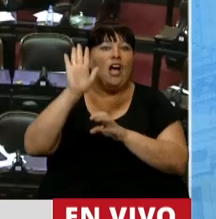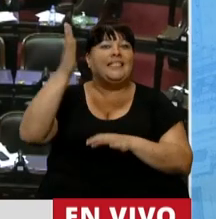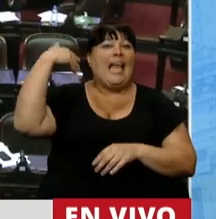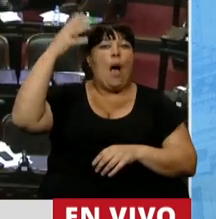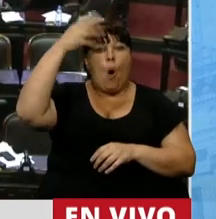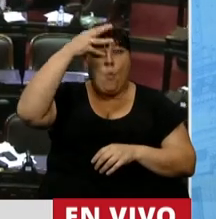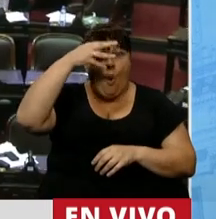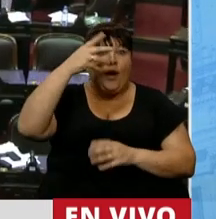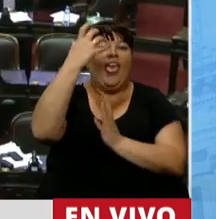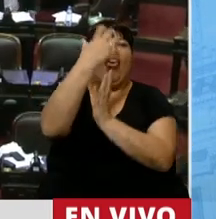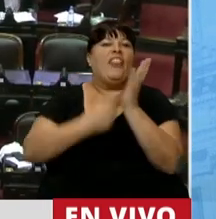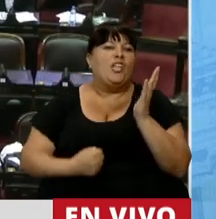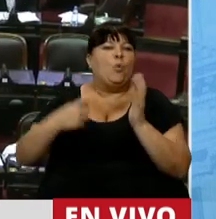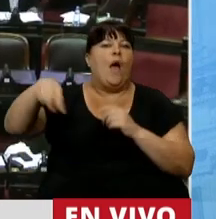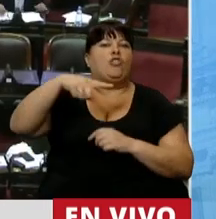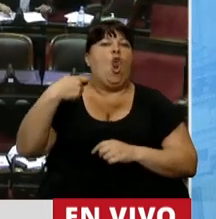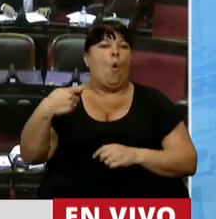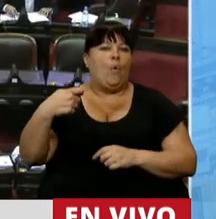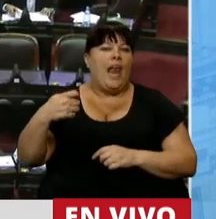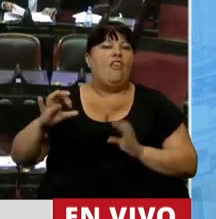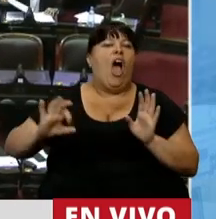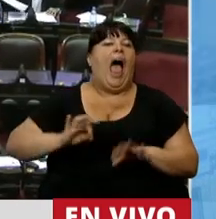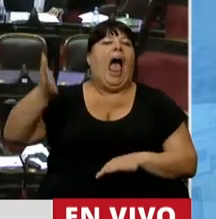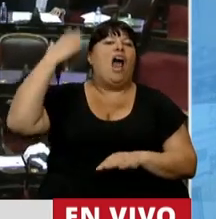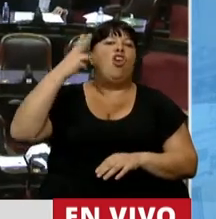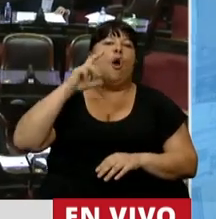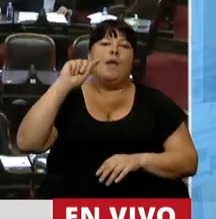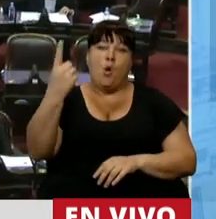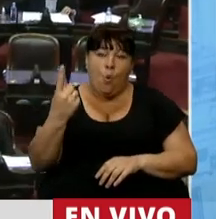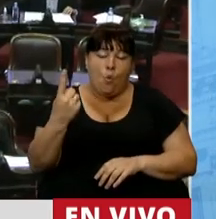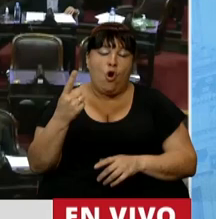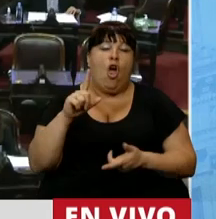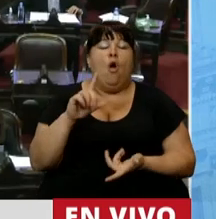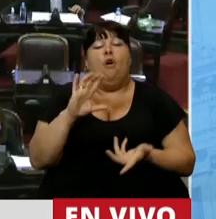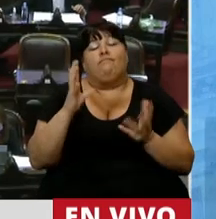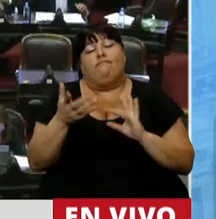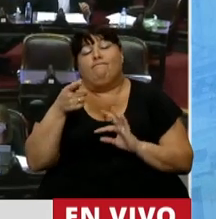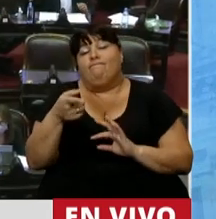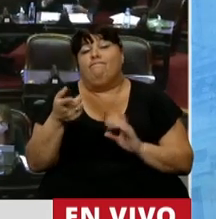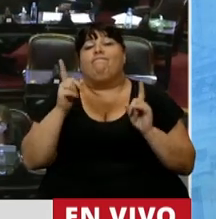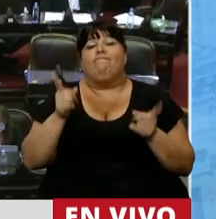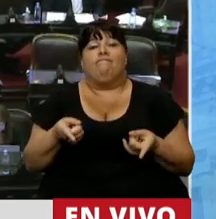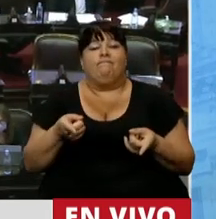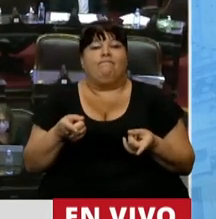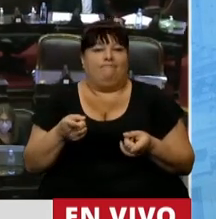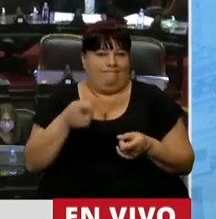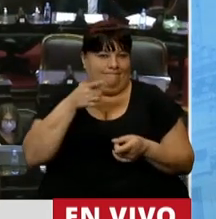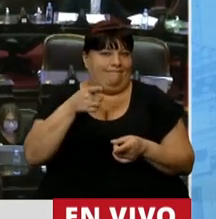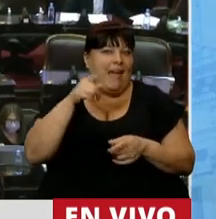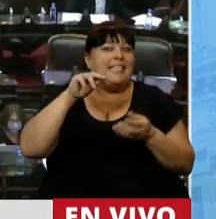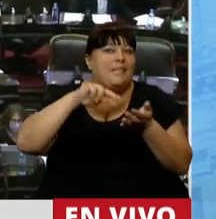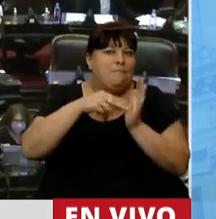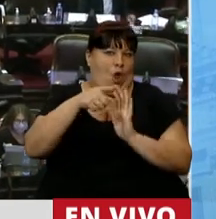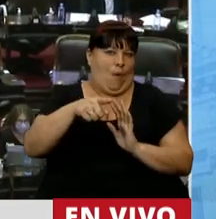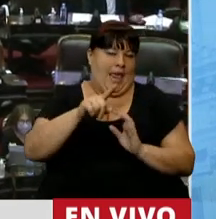Bullrich, les descontó a los jubilados en el año 2001 y que de alguna manera fue uno de los